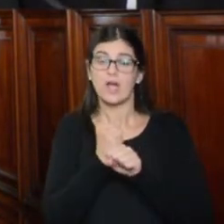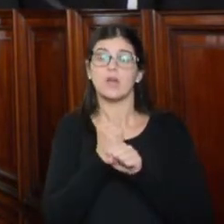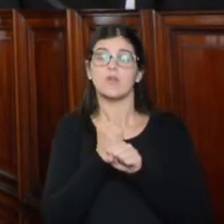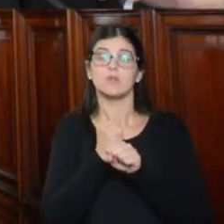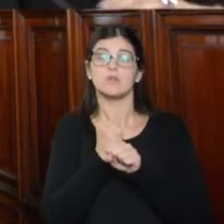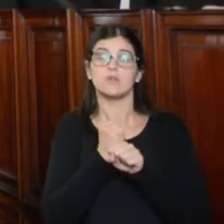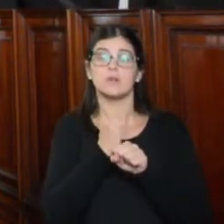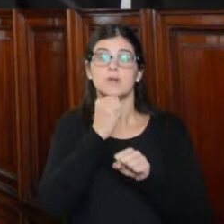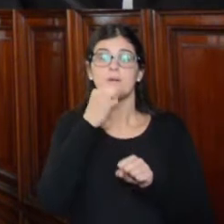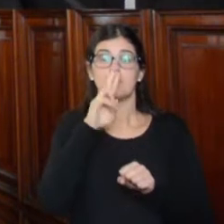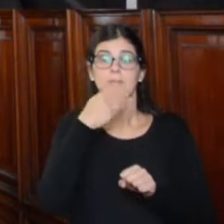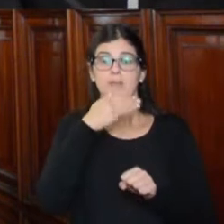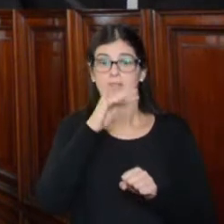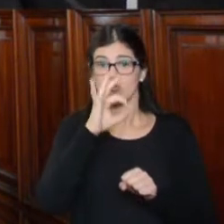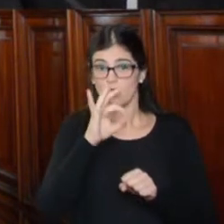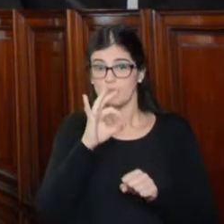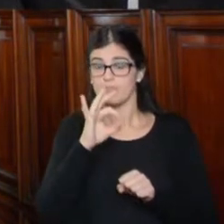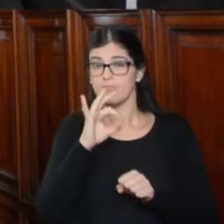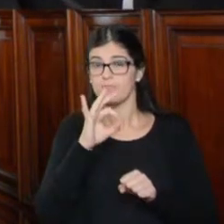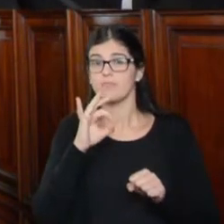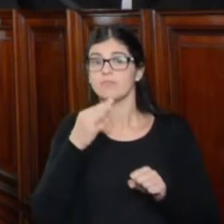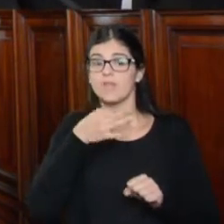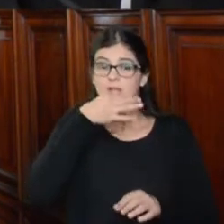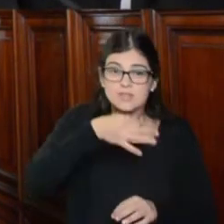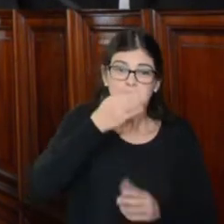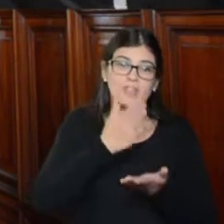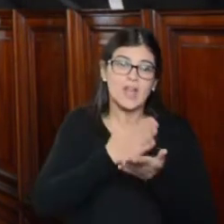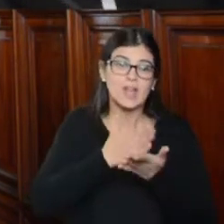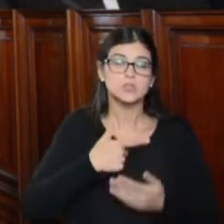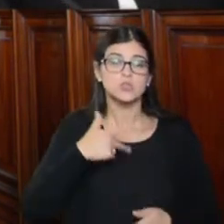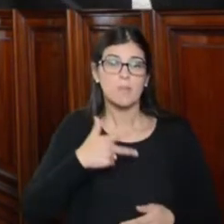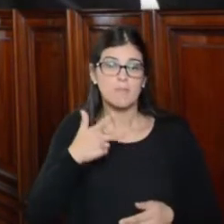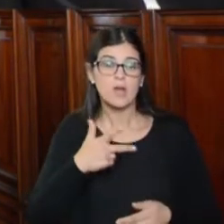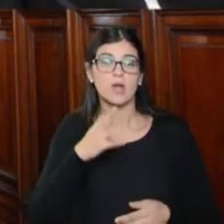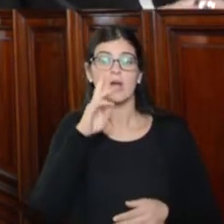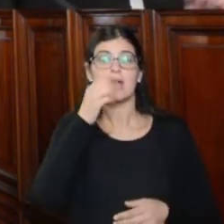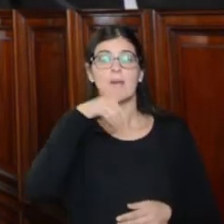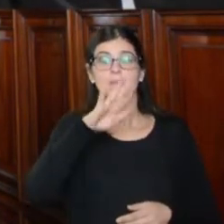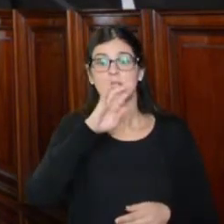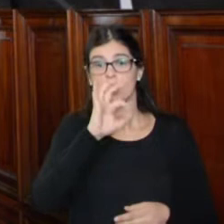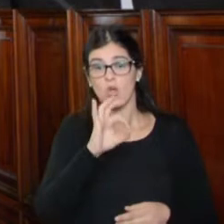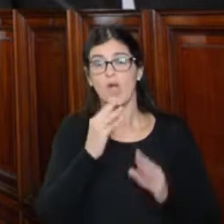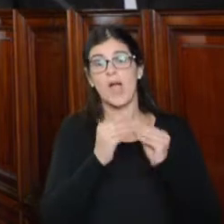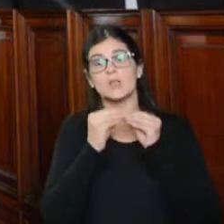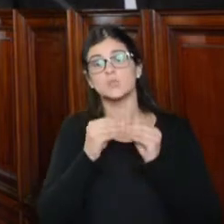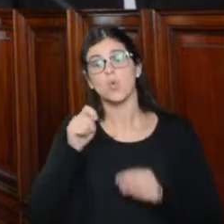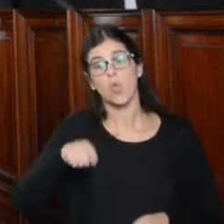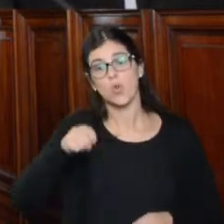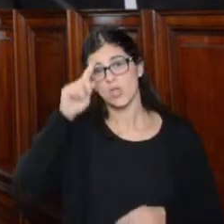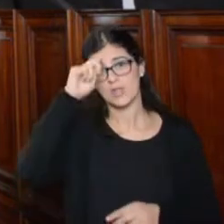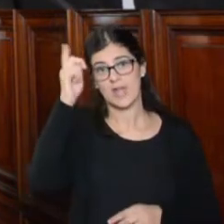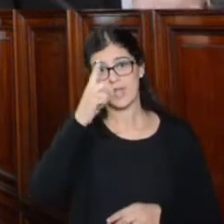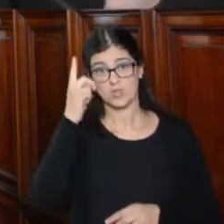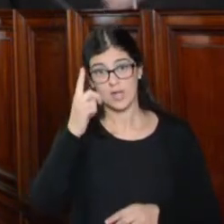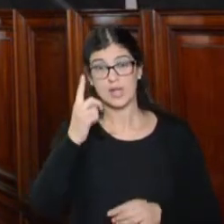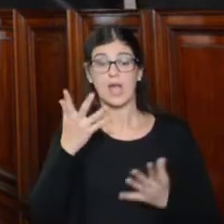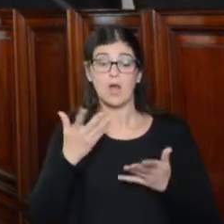señor Alfredo Vítolo, asesor de la Secretaría de Derechos Humanos, y el doctor Ramiro Badía, coordinador de Asuntos Jurídicos Internacionales.